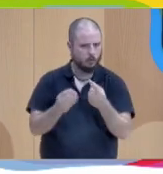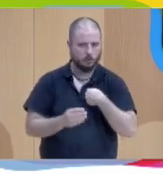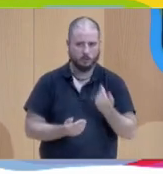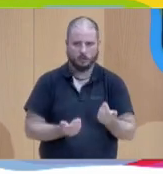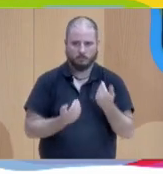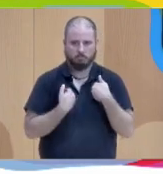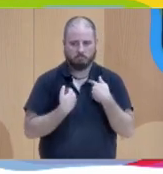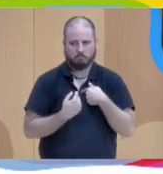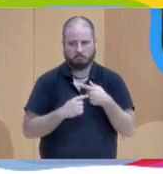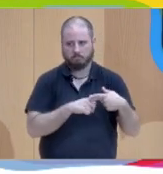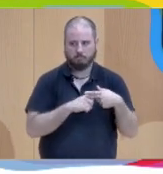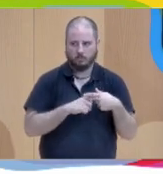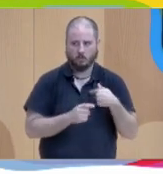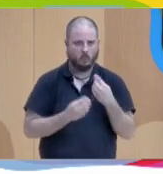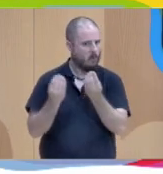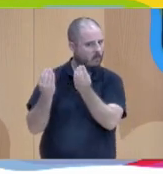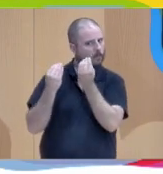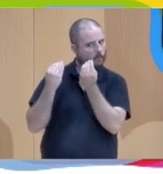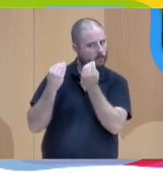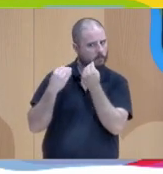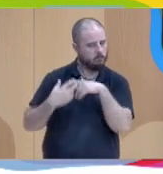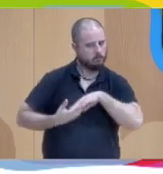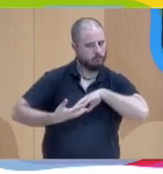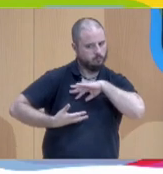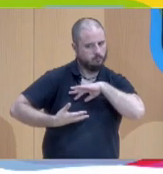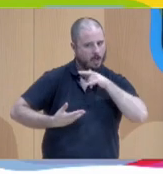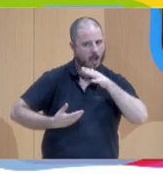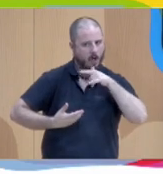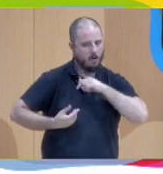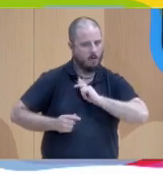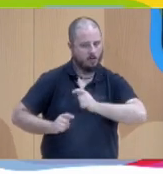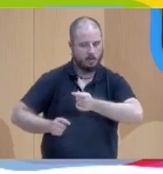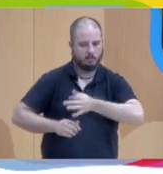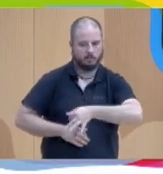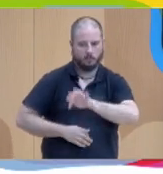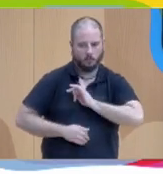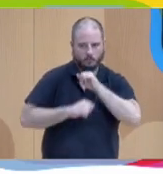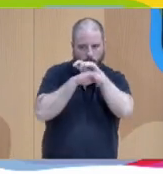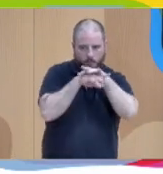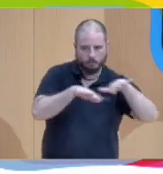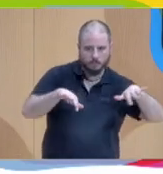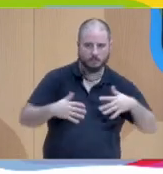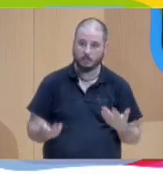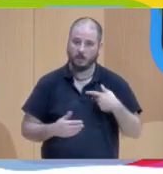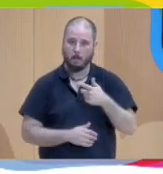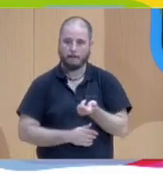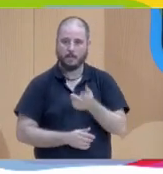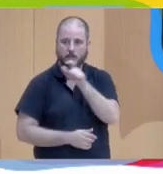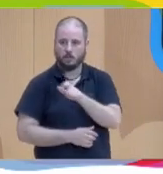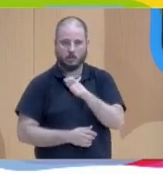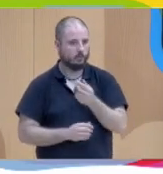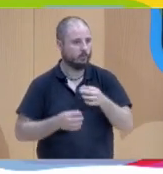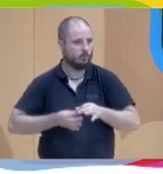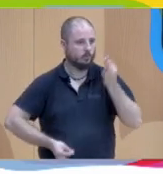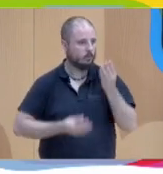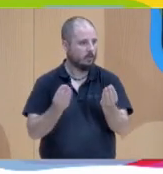con toda la formación que yo he recibido, siento que ahora me toca a mí también en dar. Por lo tanto, las personas que hemos tenido la suerte de formarnos, pues yo